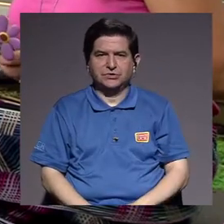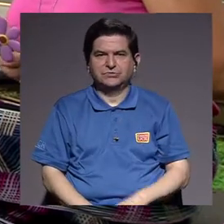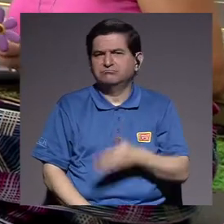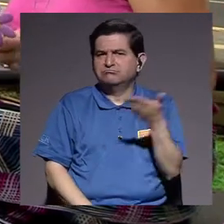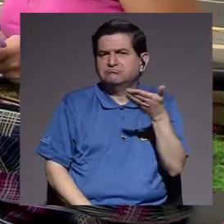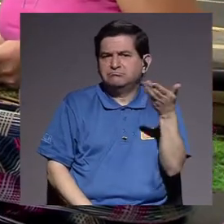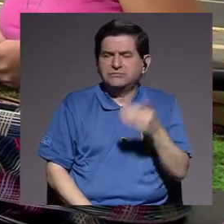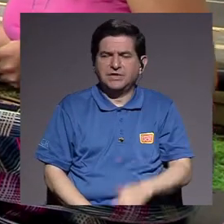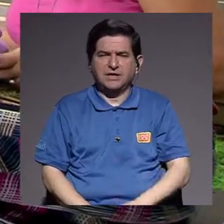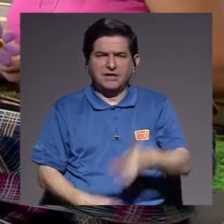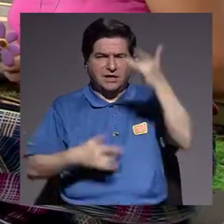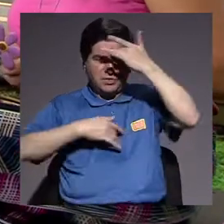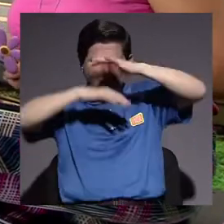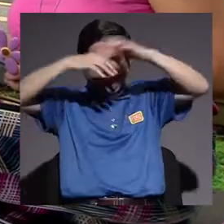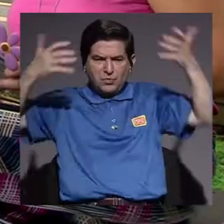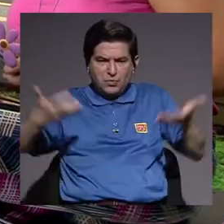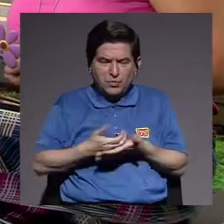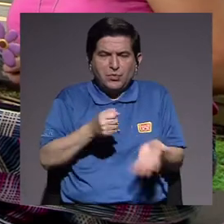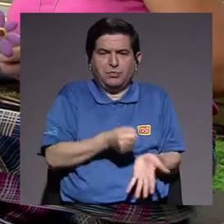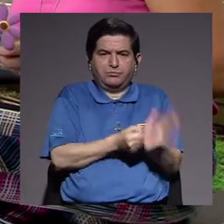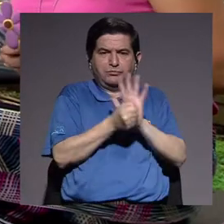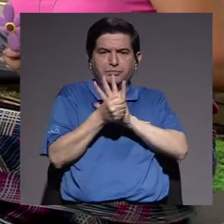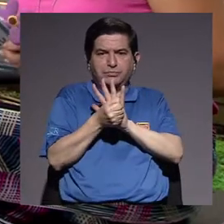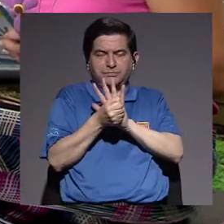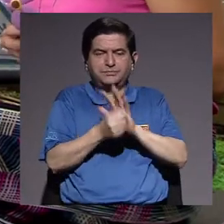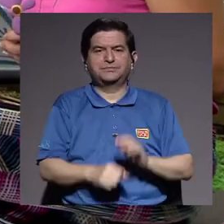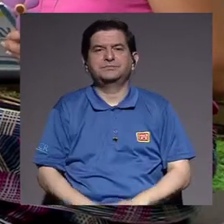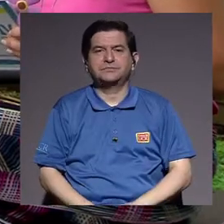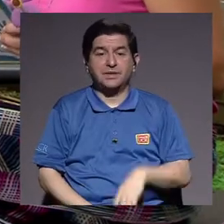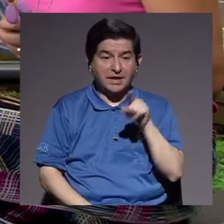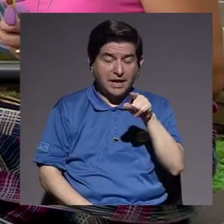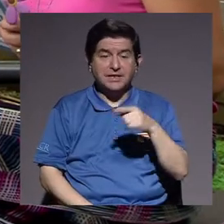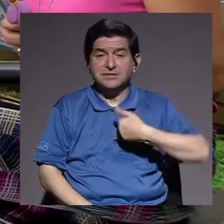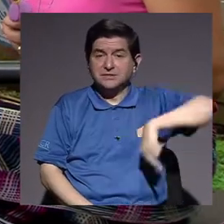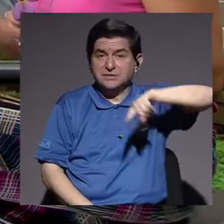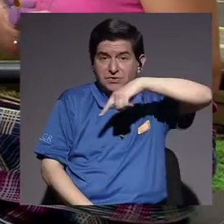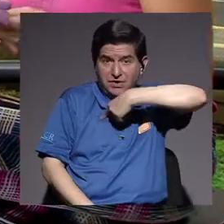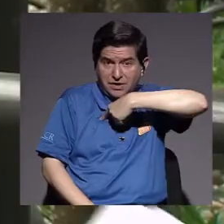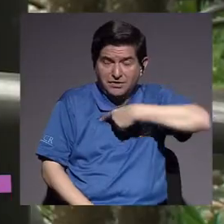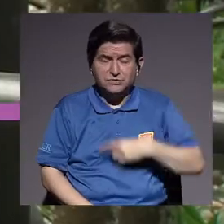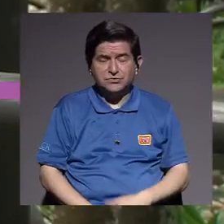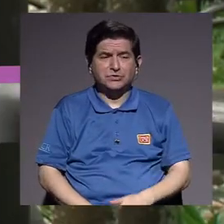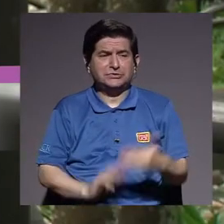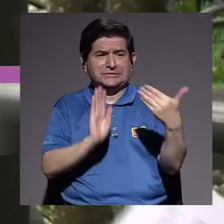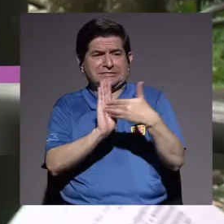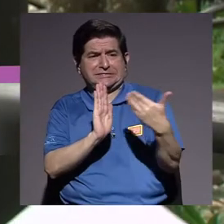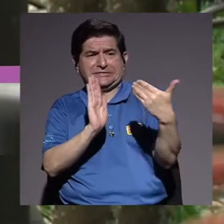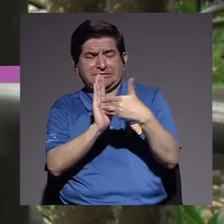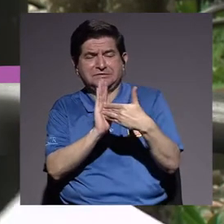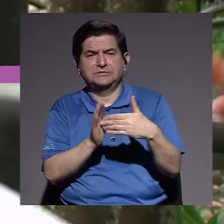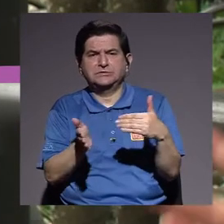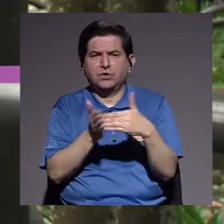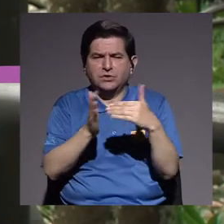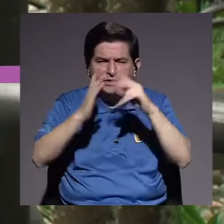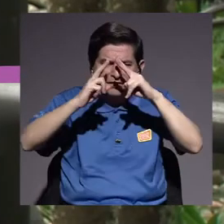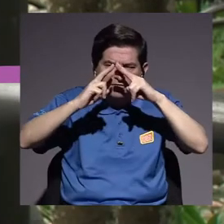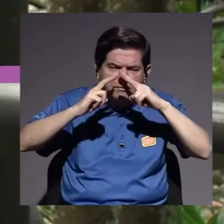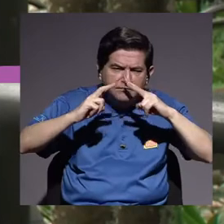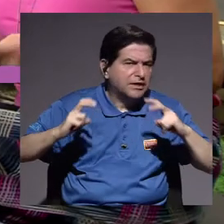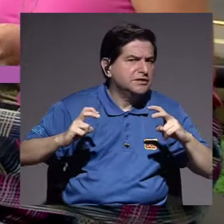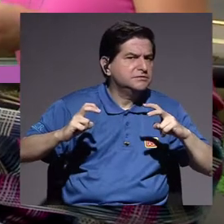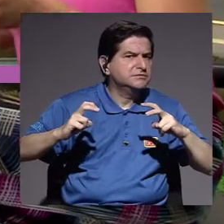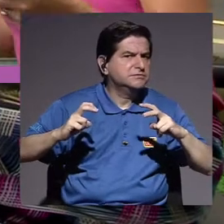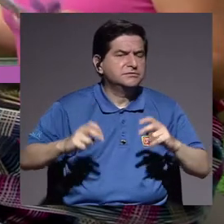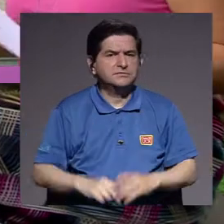pandemia por el COVID-19. Lo que esto nos ha ocasionado volver a ver o analizar